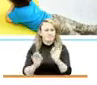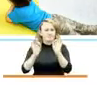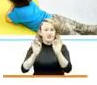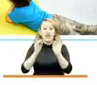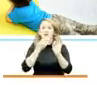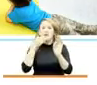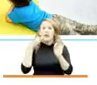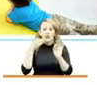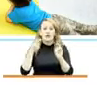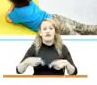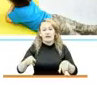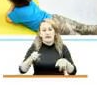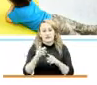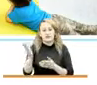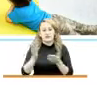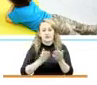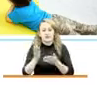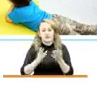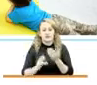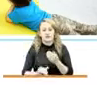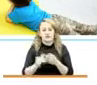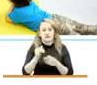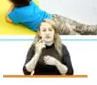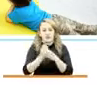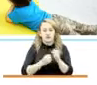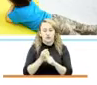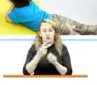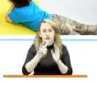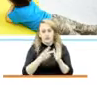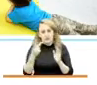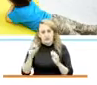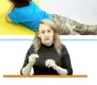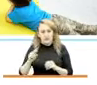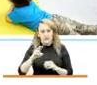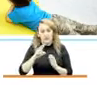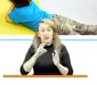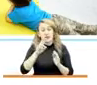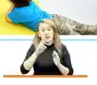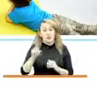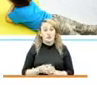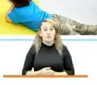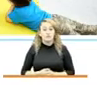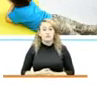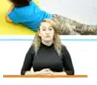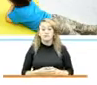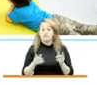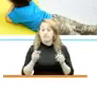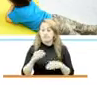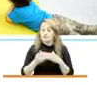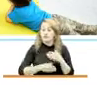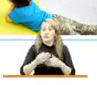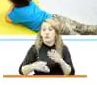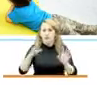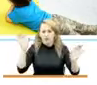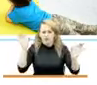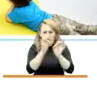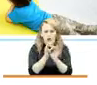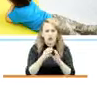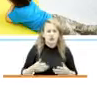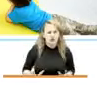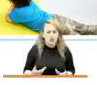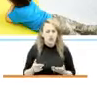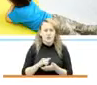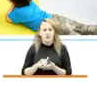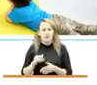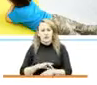estuvieran prestando los servicios en el año 2021. Pero además se hizo un proceso de focalización para, como lo decía la